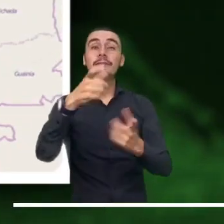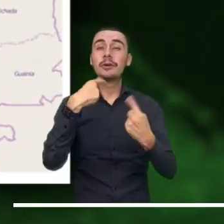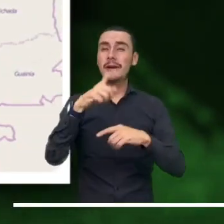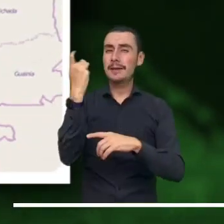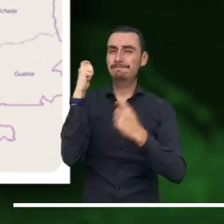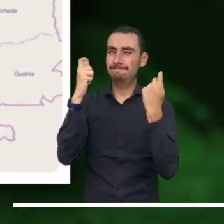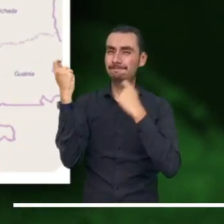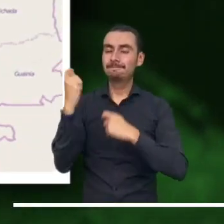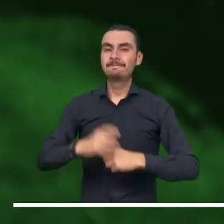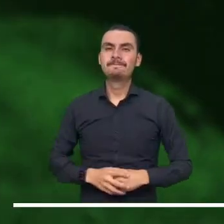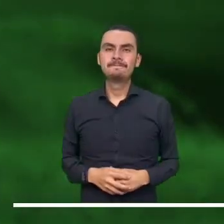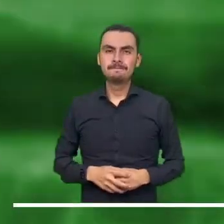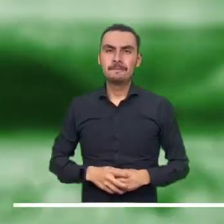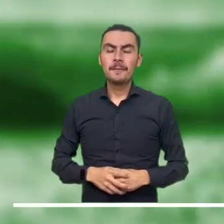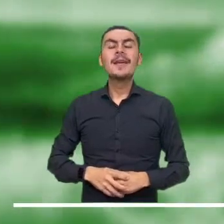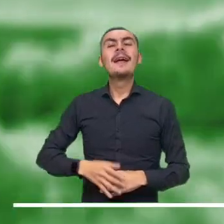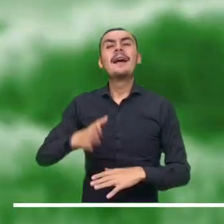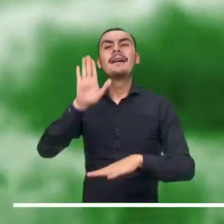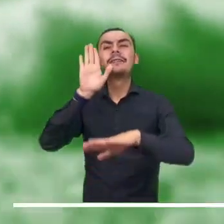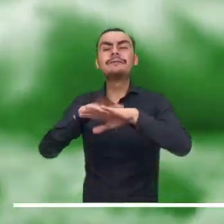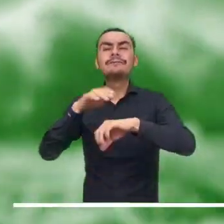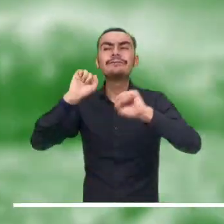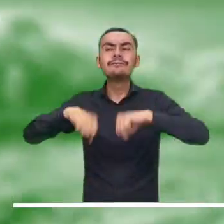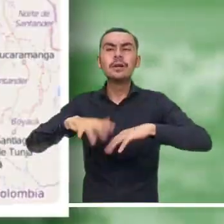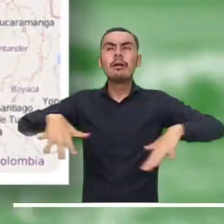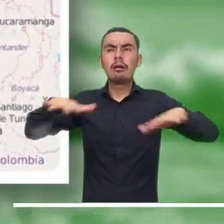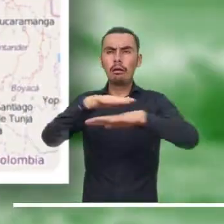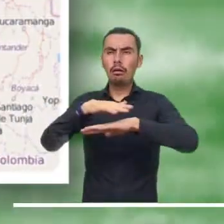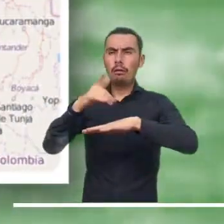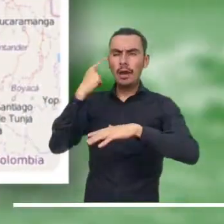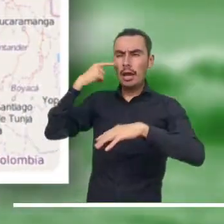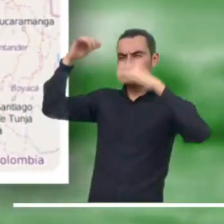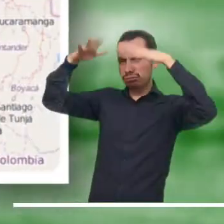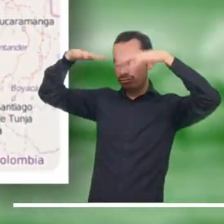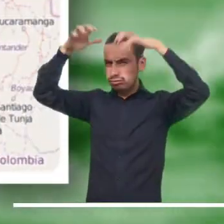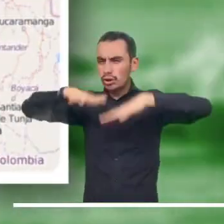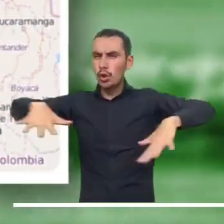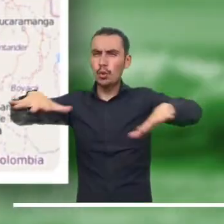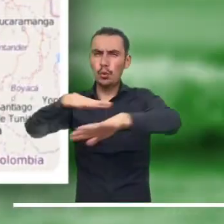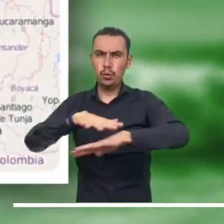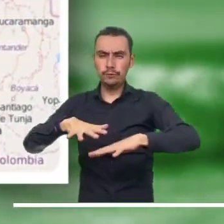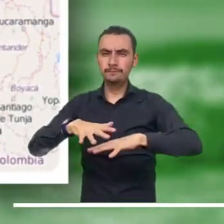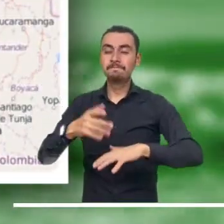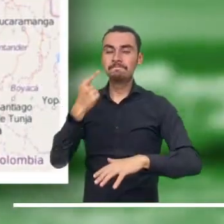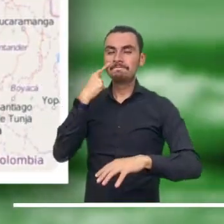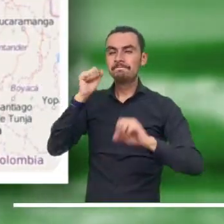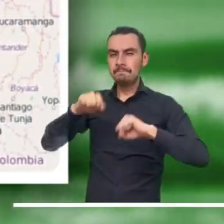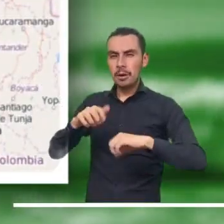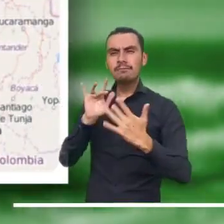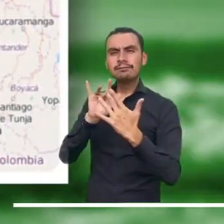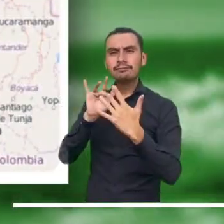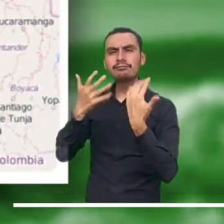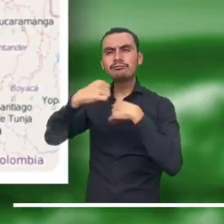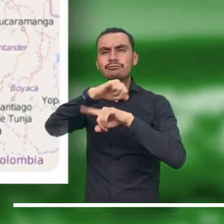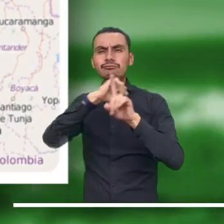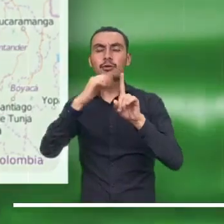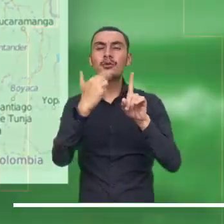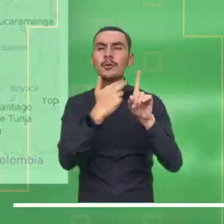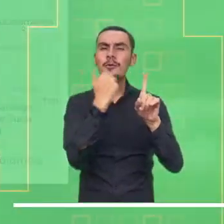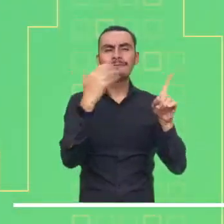Casanare y Meta. Alerta naranja por tiempo lluvioso en el centro y occidente del Mar Caribe y en el norte del Océano